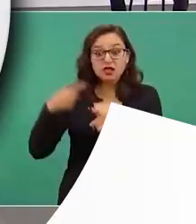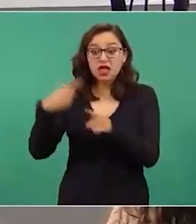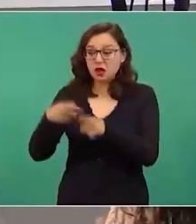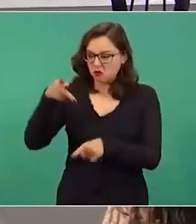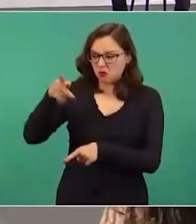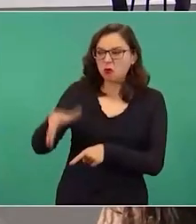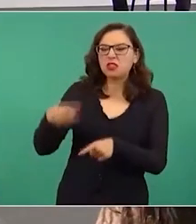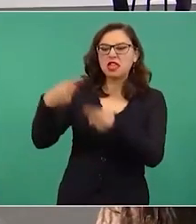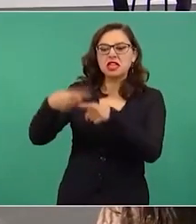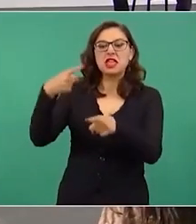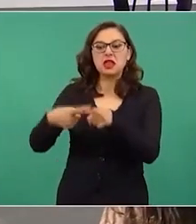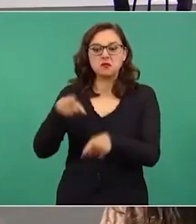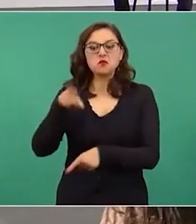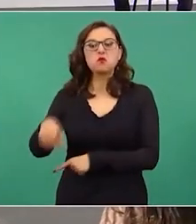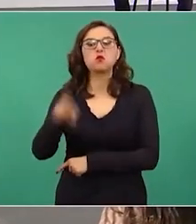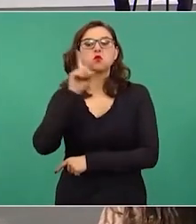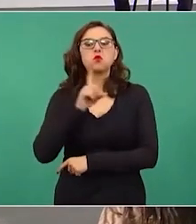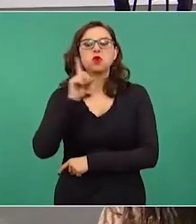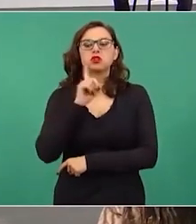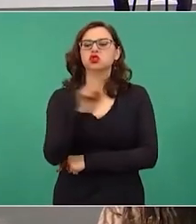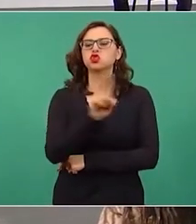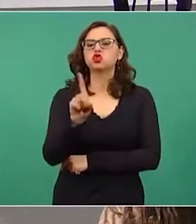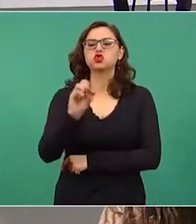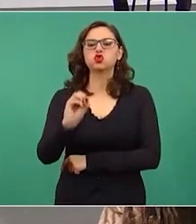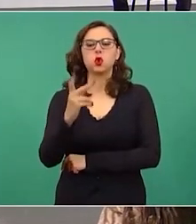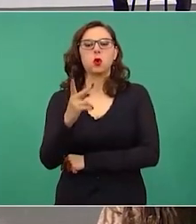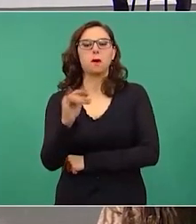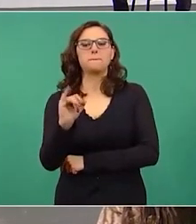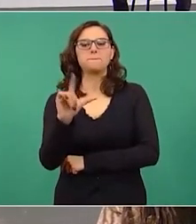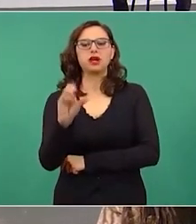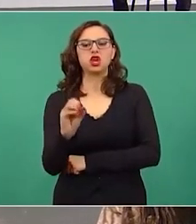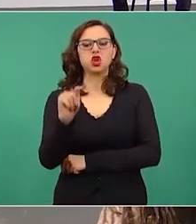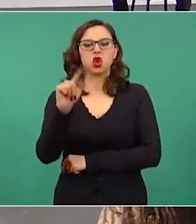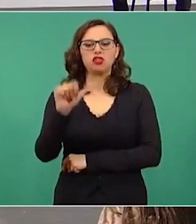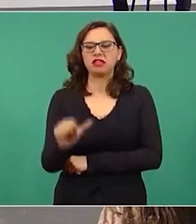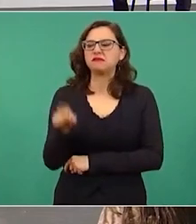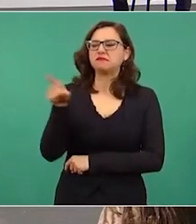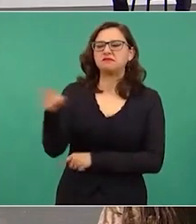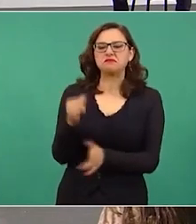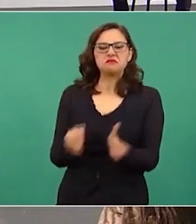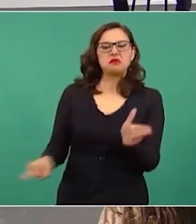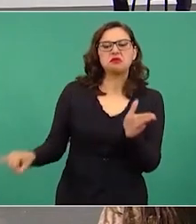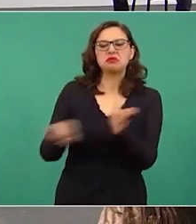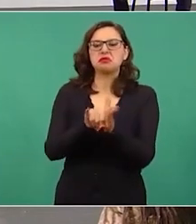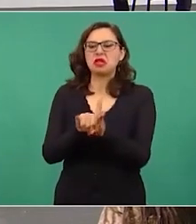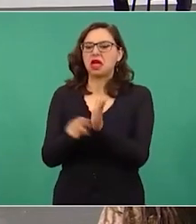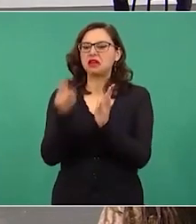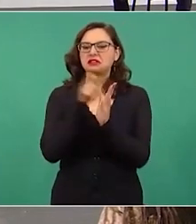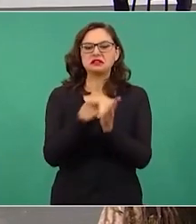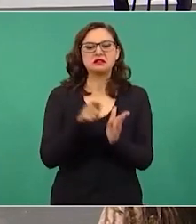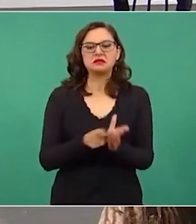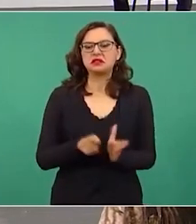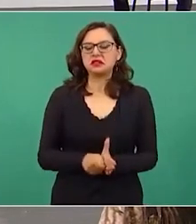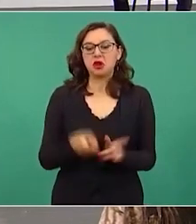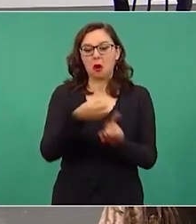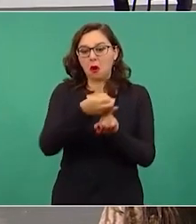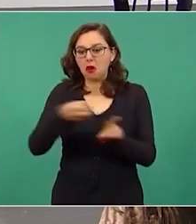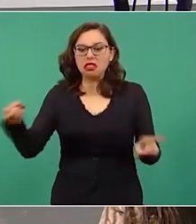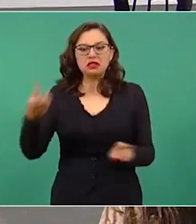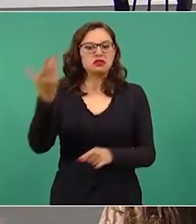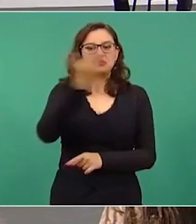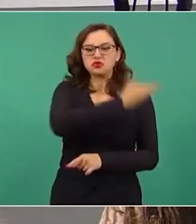la sopilota esa idiota que no sabe ni escribir una frase